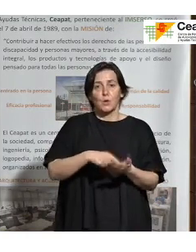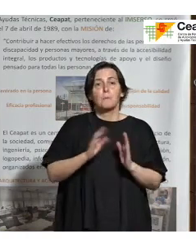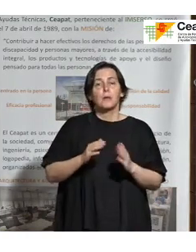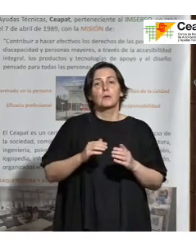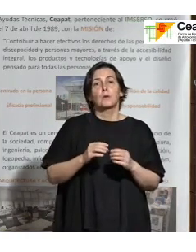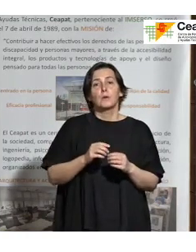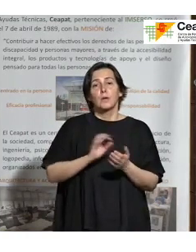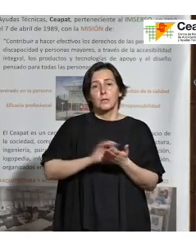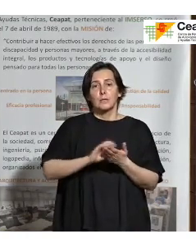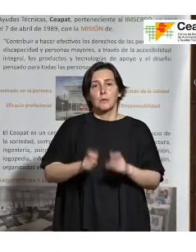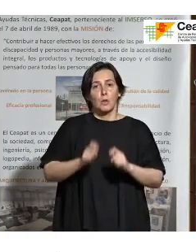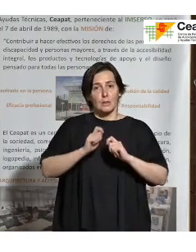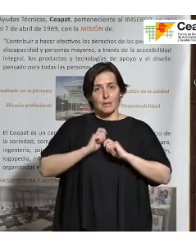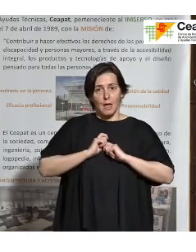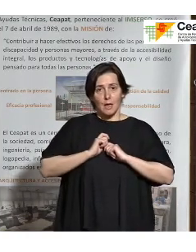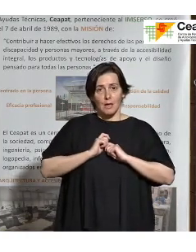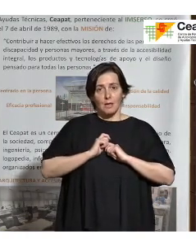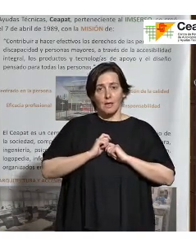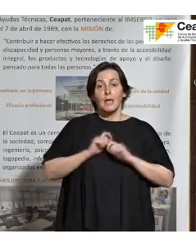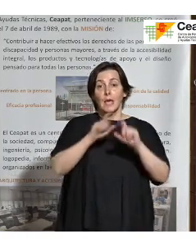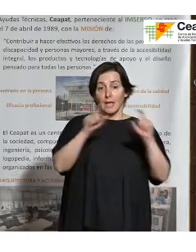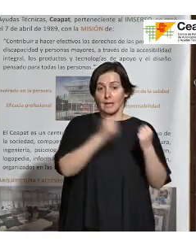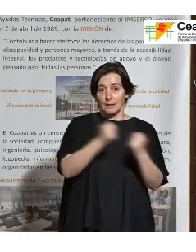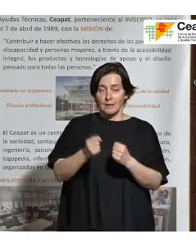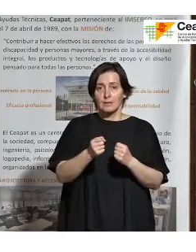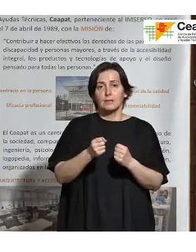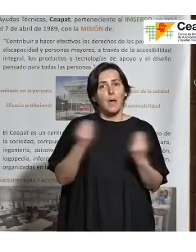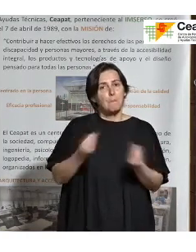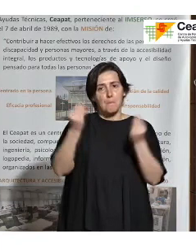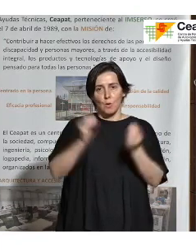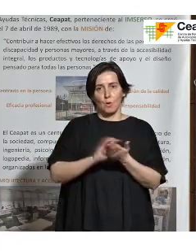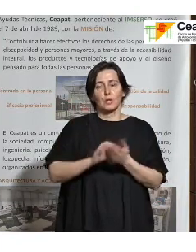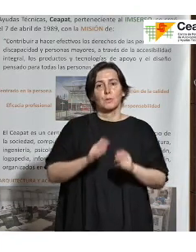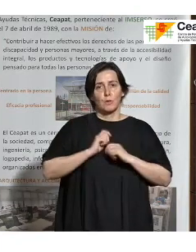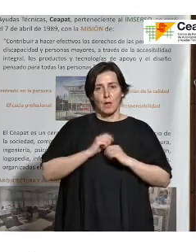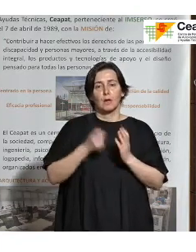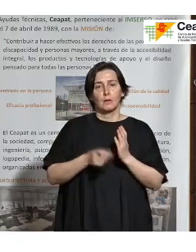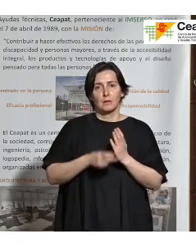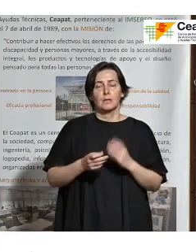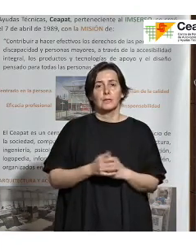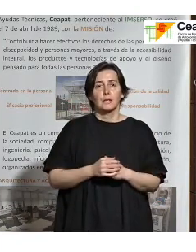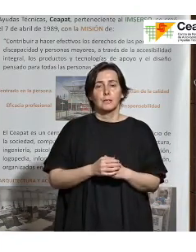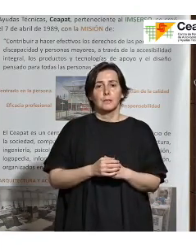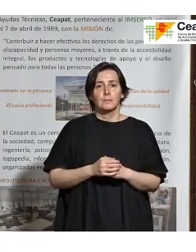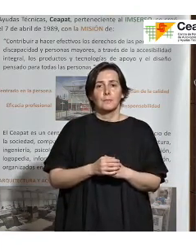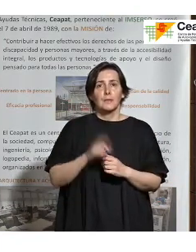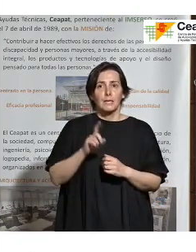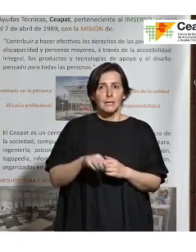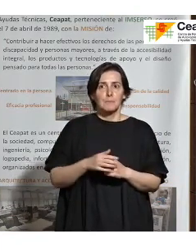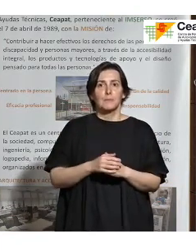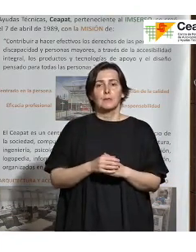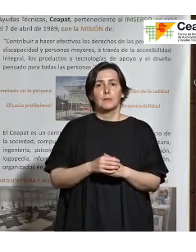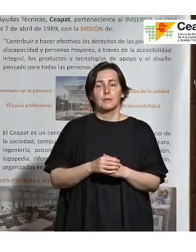que están asignados nos den una prestación mejor más de calidad y pues con una accesibilidad más